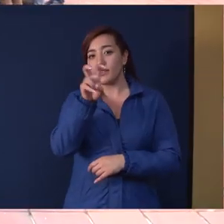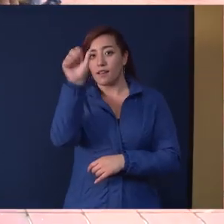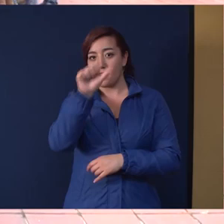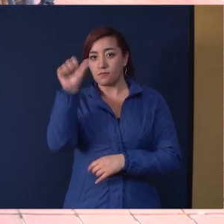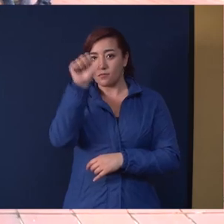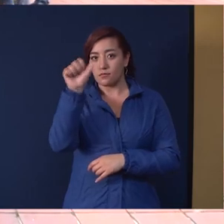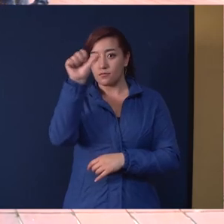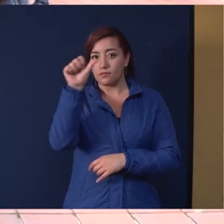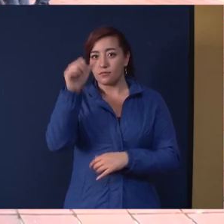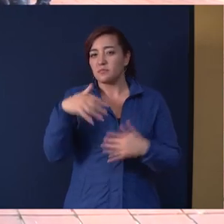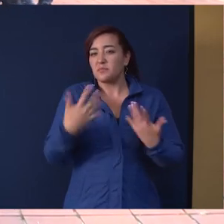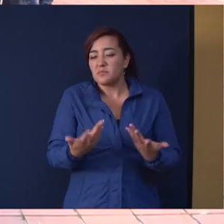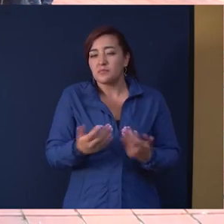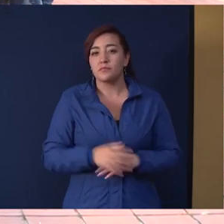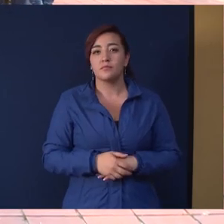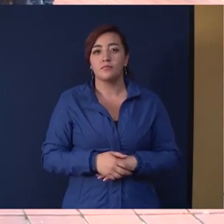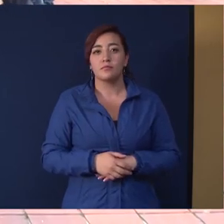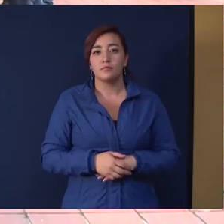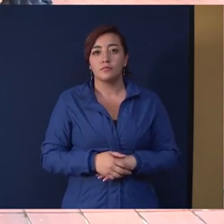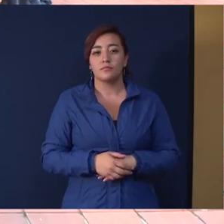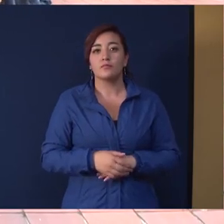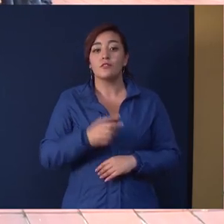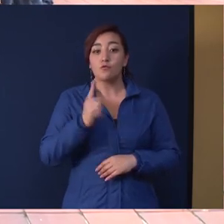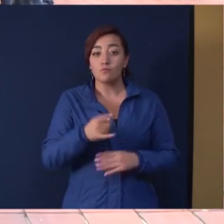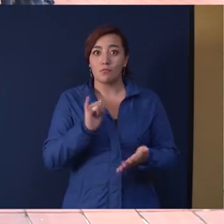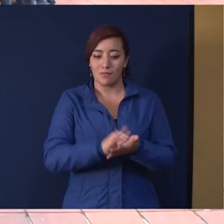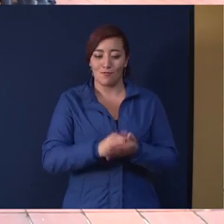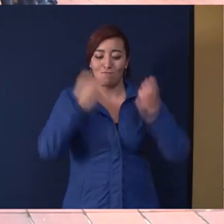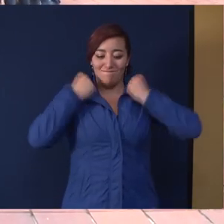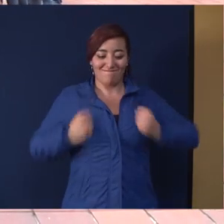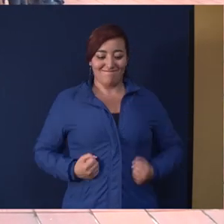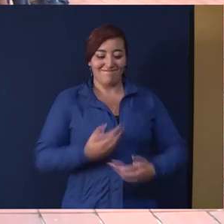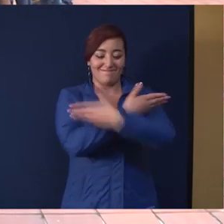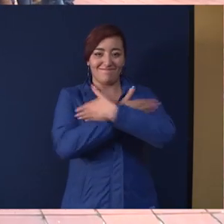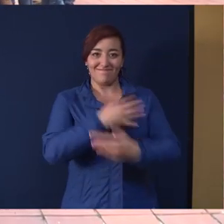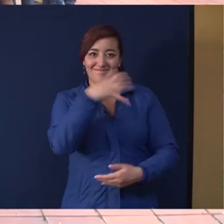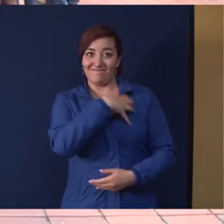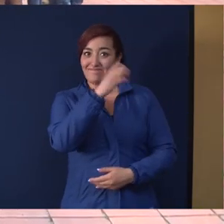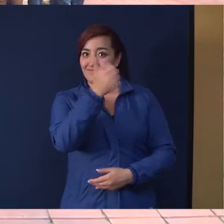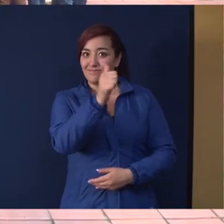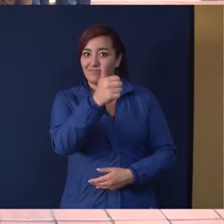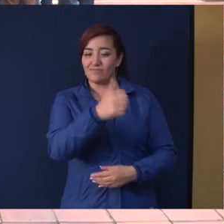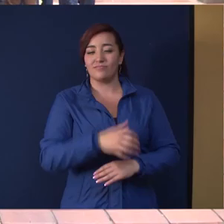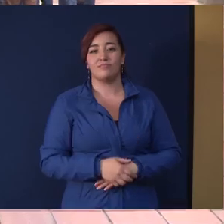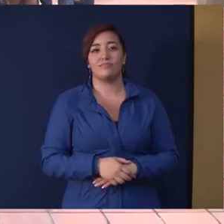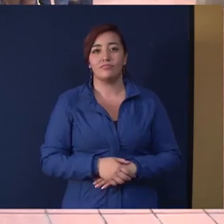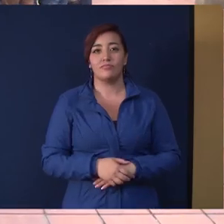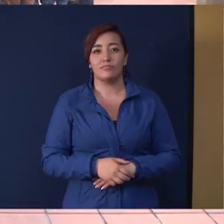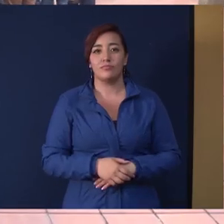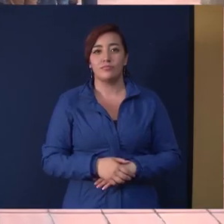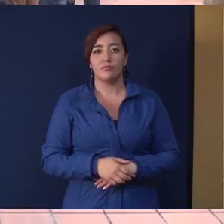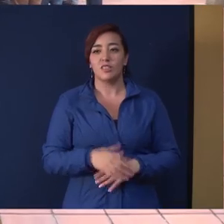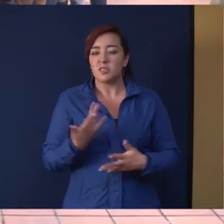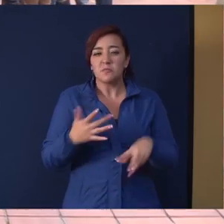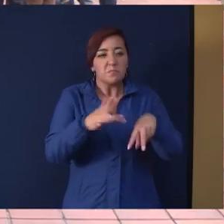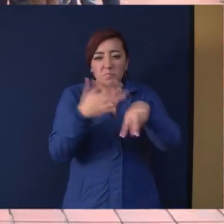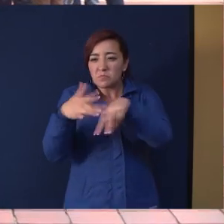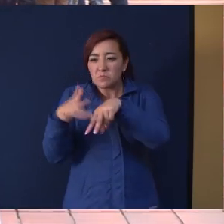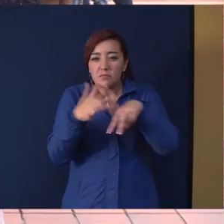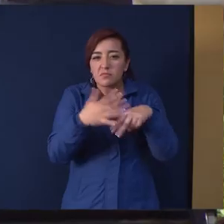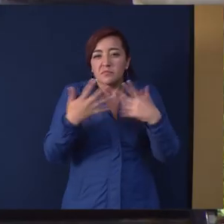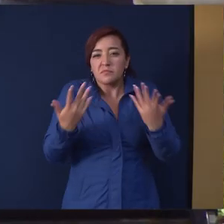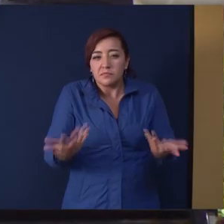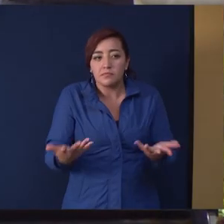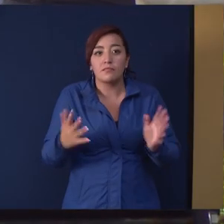en el marco de la jornada Ponte la 10 Lo que se ha venido digamos impulsando no solo es una